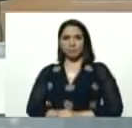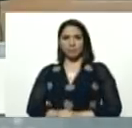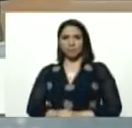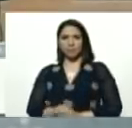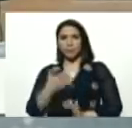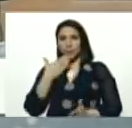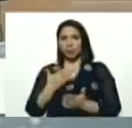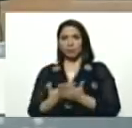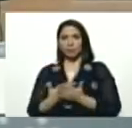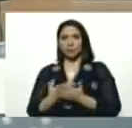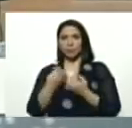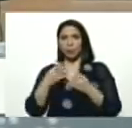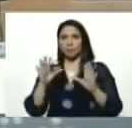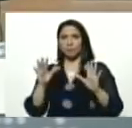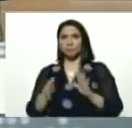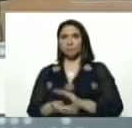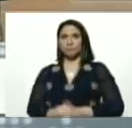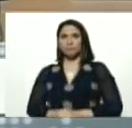agradecido, bueno,